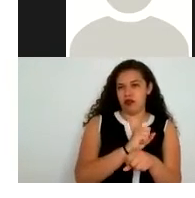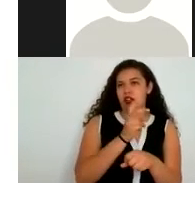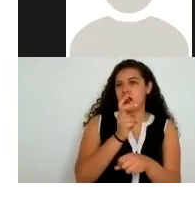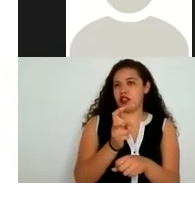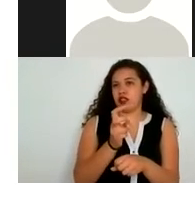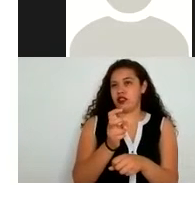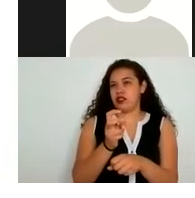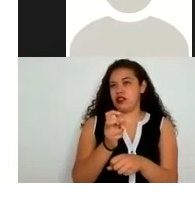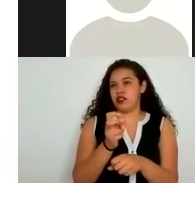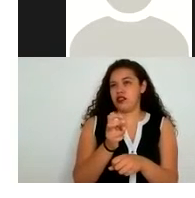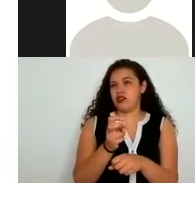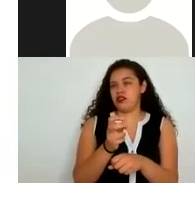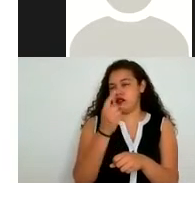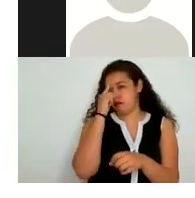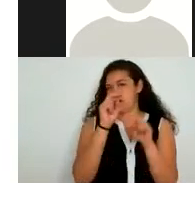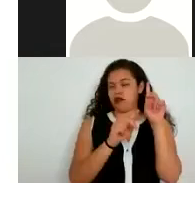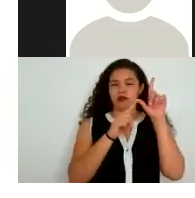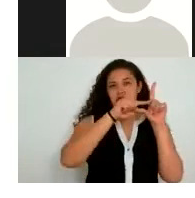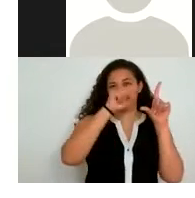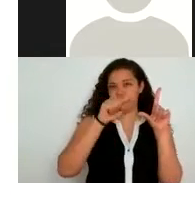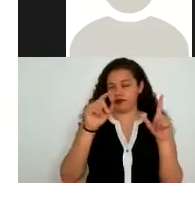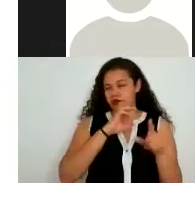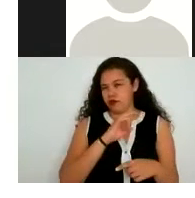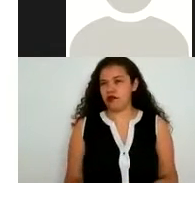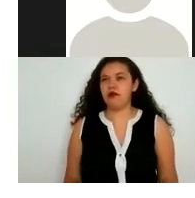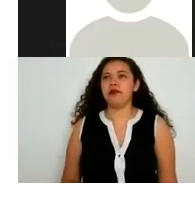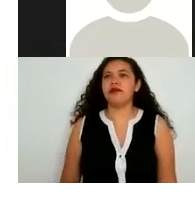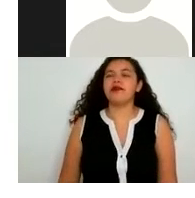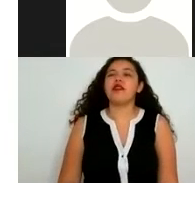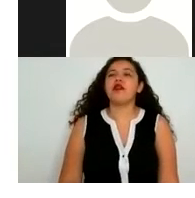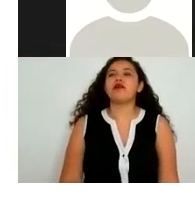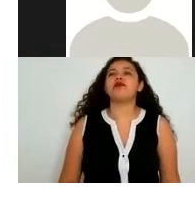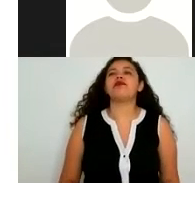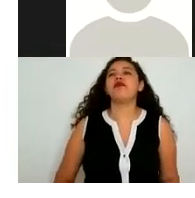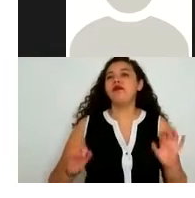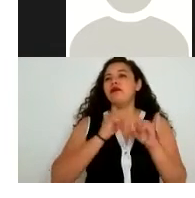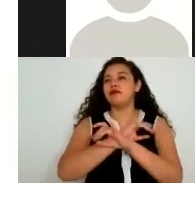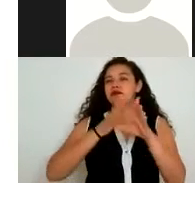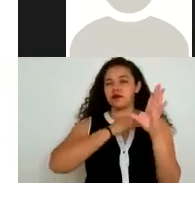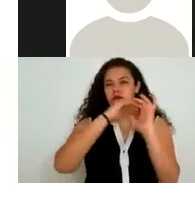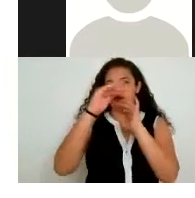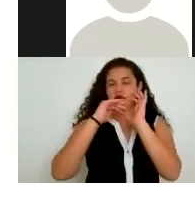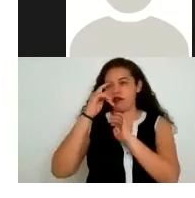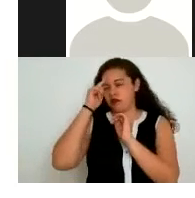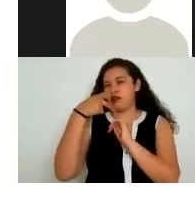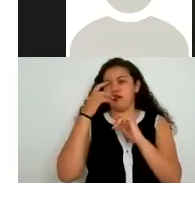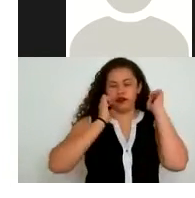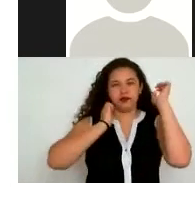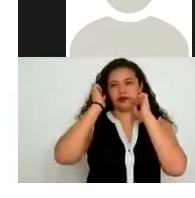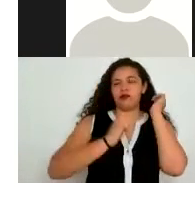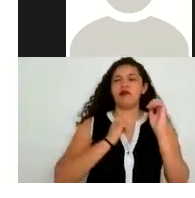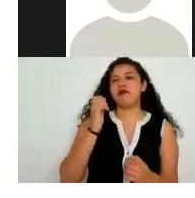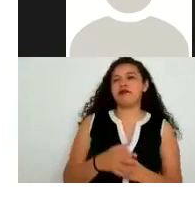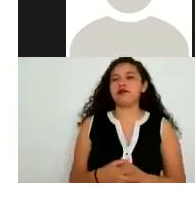estadístico o por ejemplo otro el envío de información sobre promociones o eventos ¿no? voy a difundir ¿no?